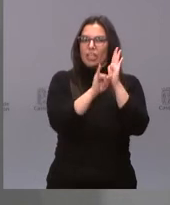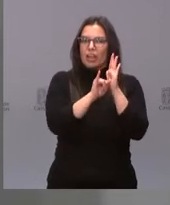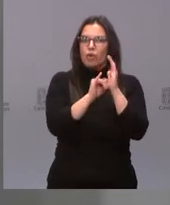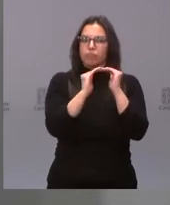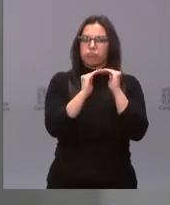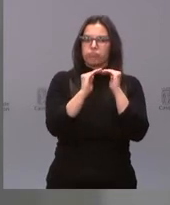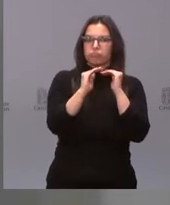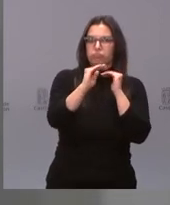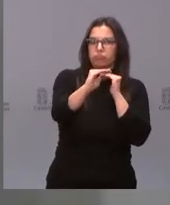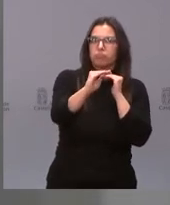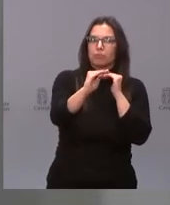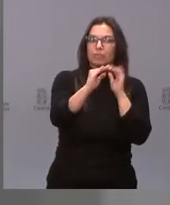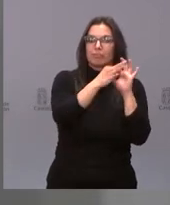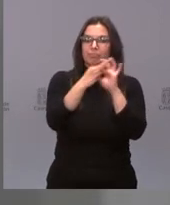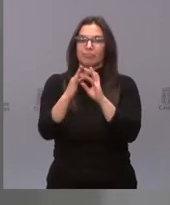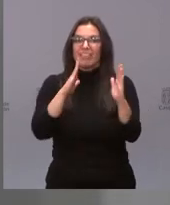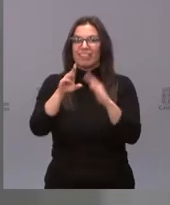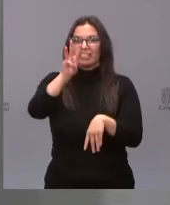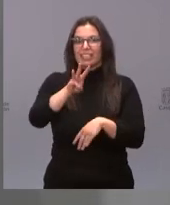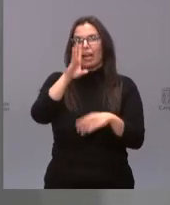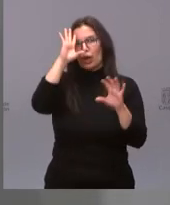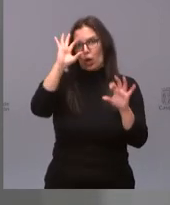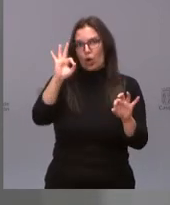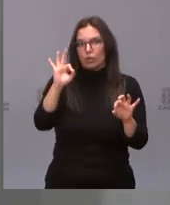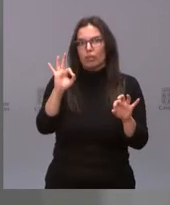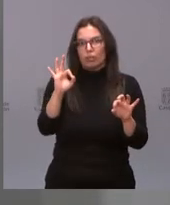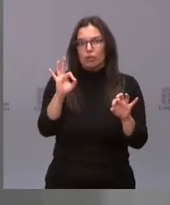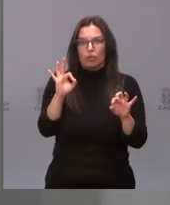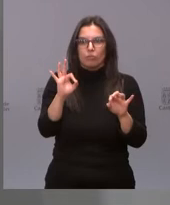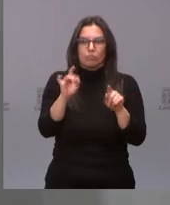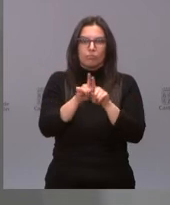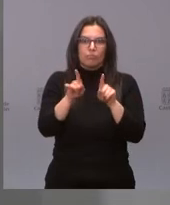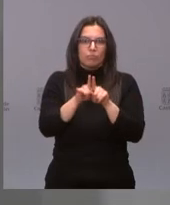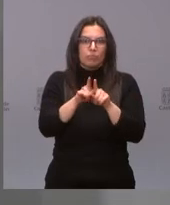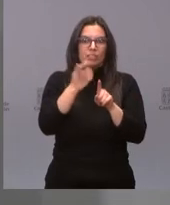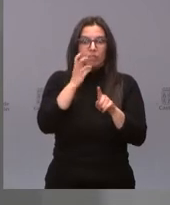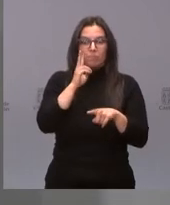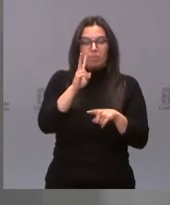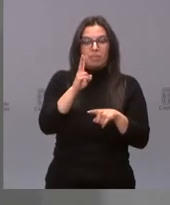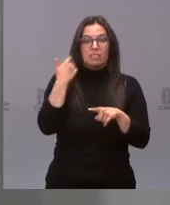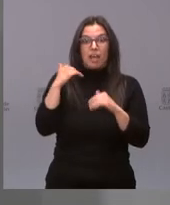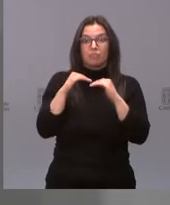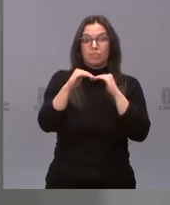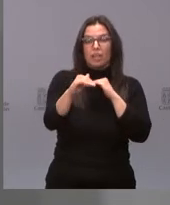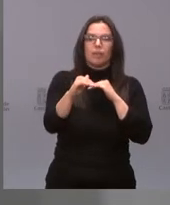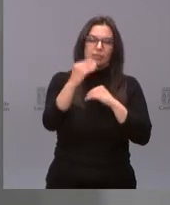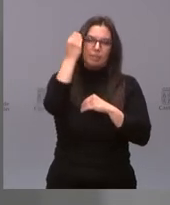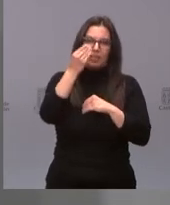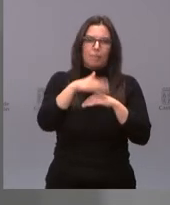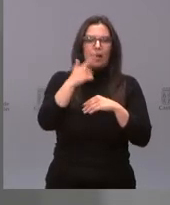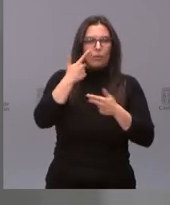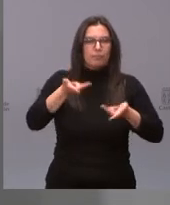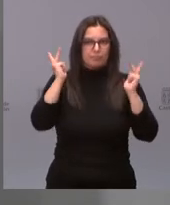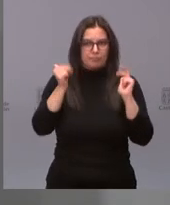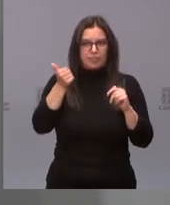se corresponden a la fase 3, evidentemente si se frena y hemos tocado techo se va a tener en cuenta. Y